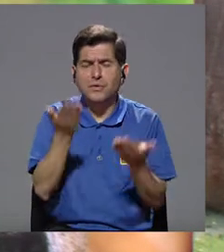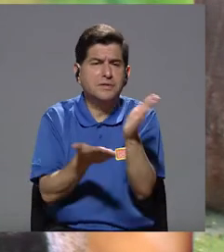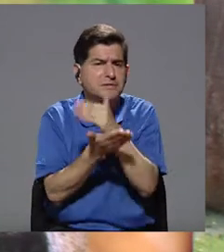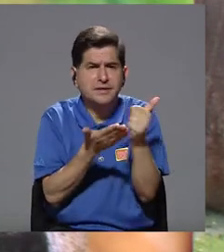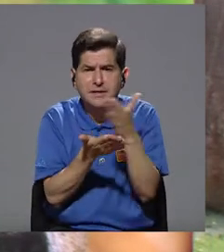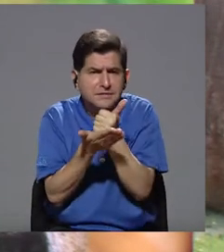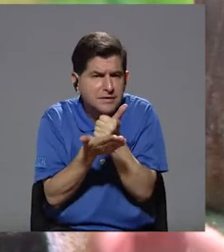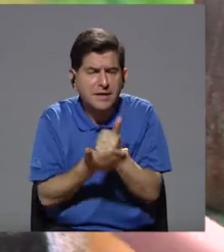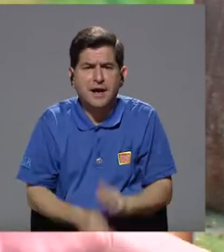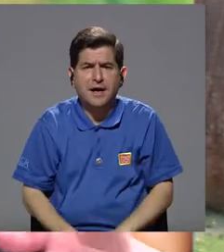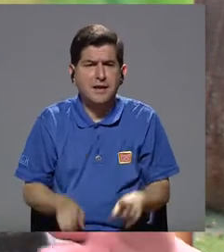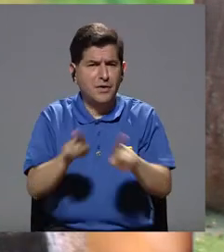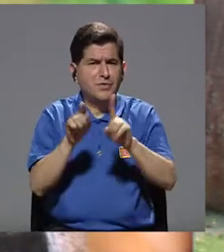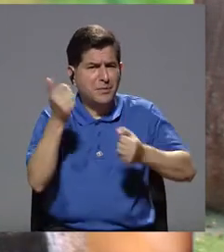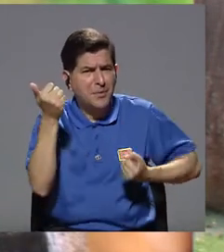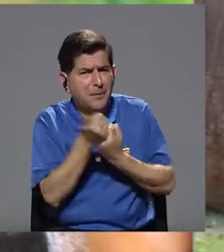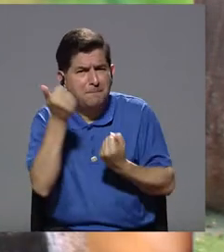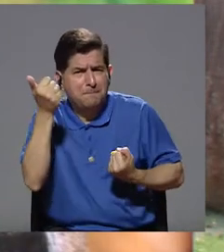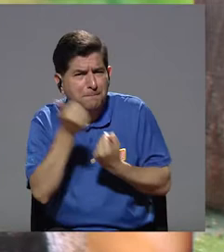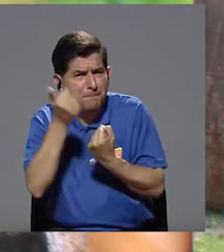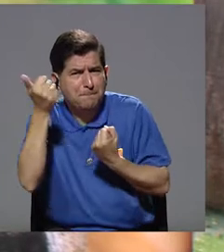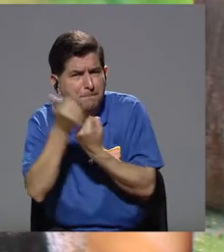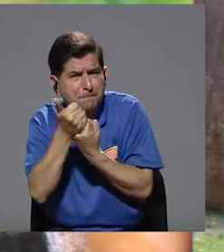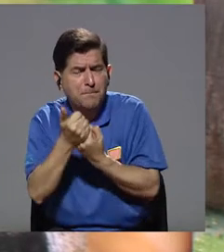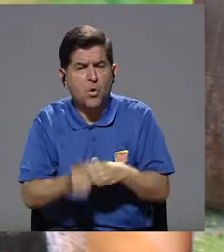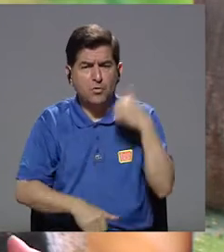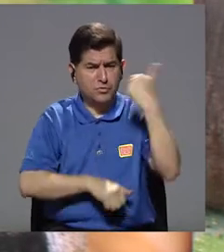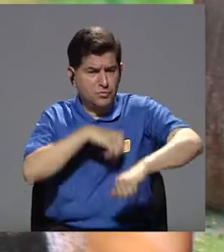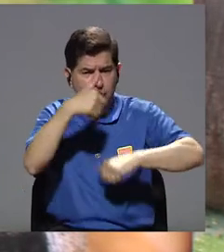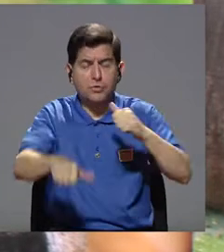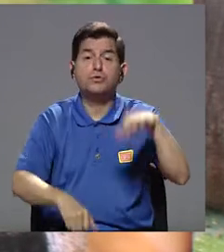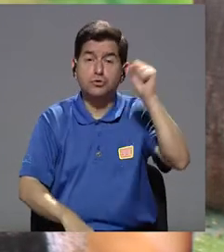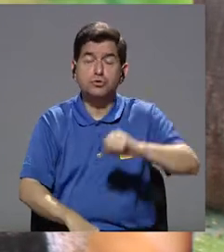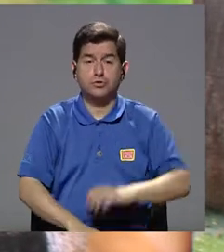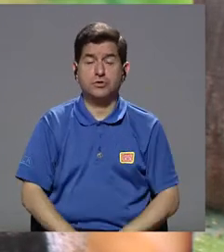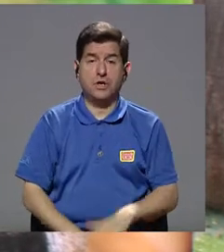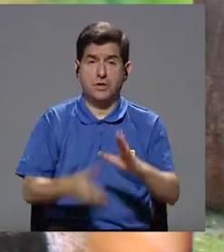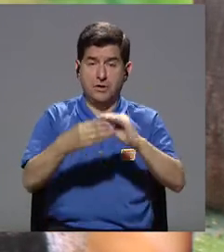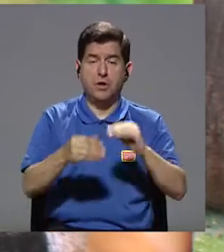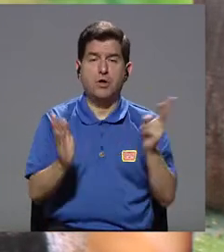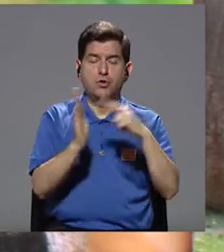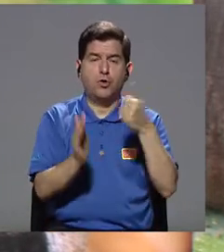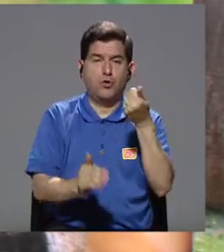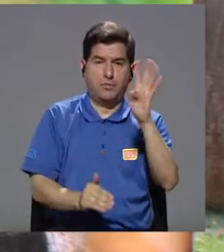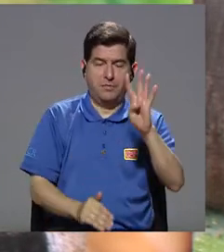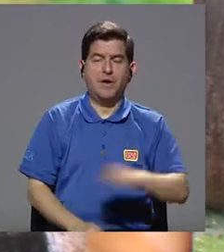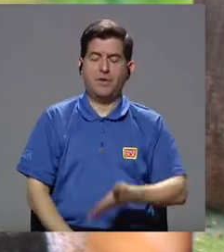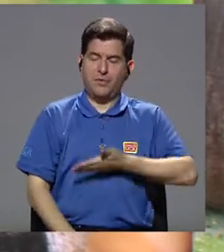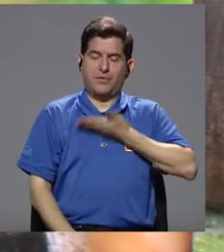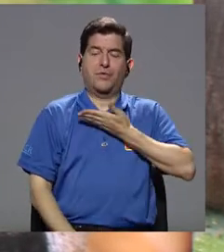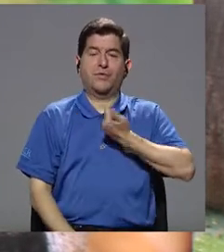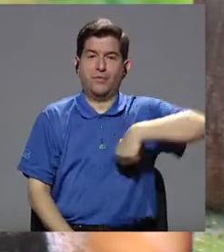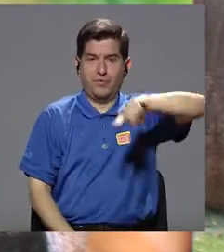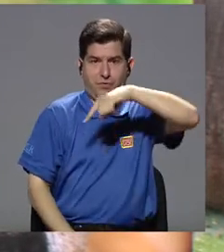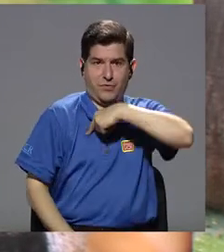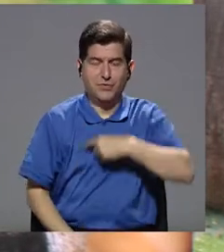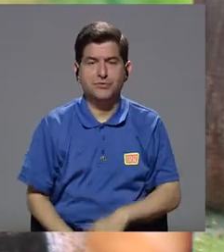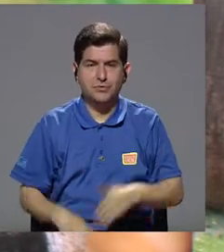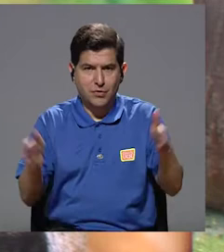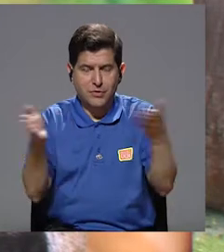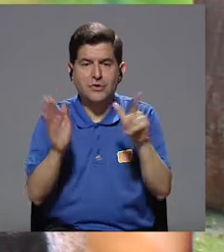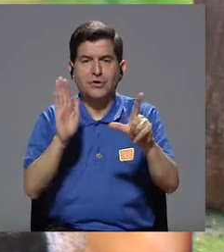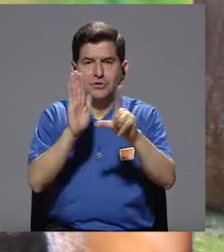en algo que venga también a apoyar esta lucha? Claro que sí, te comento que en el 2014 muy orgullosamente nosotros